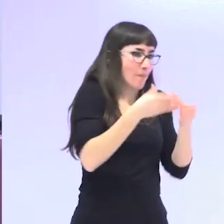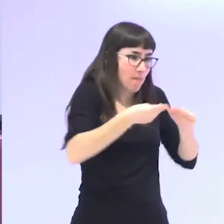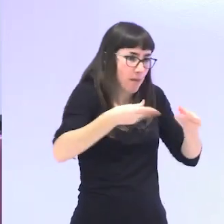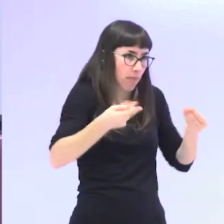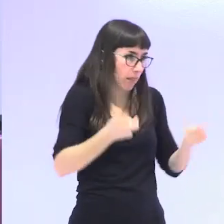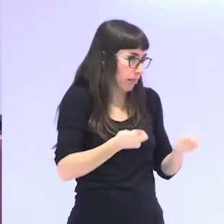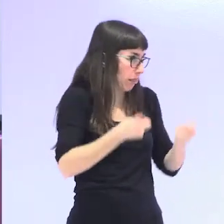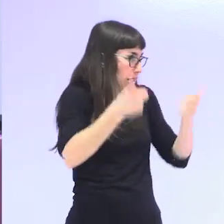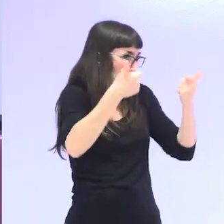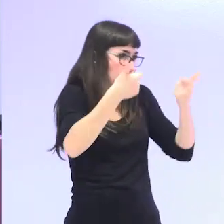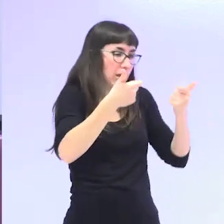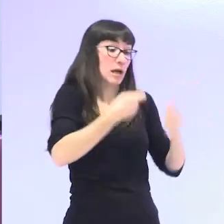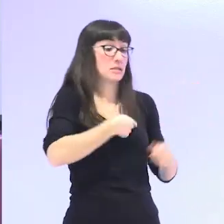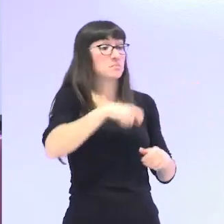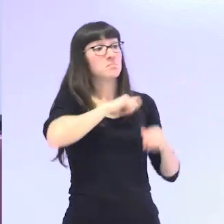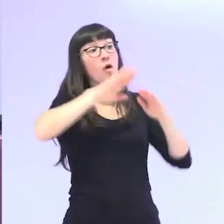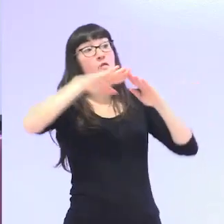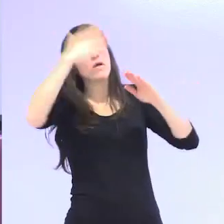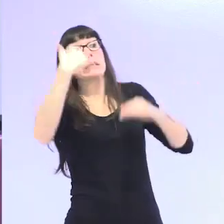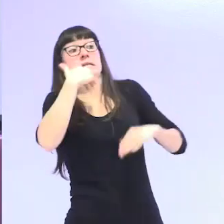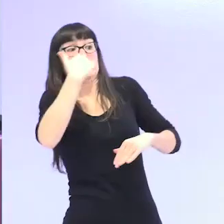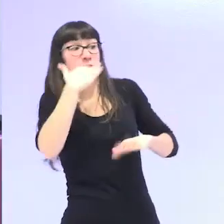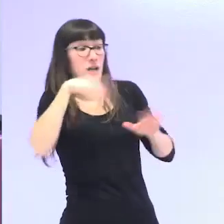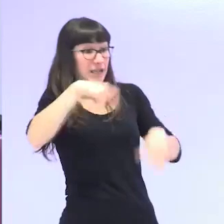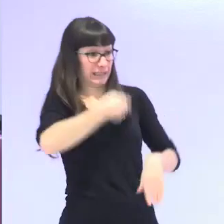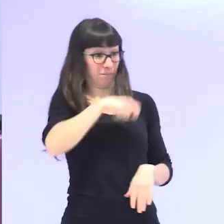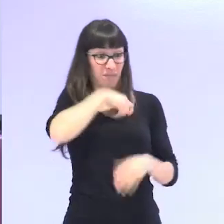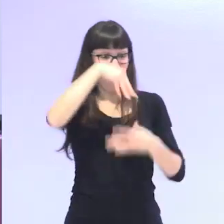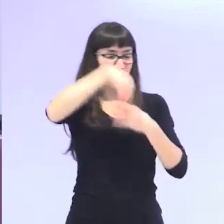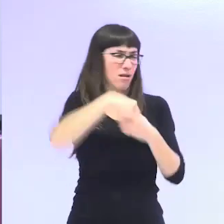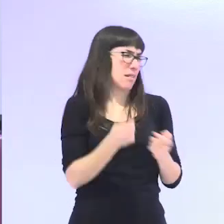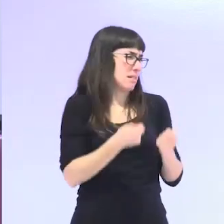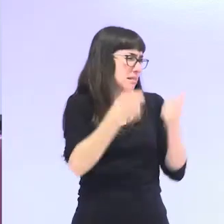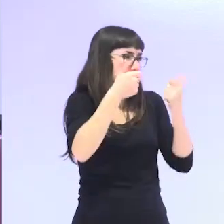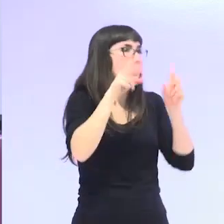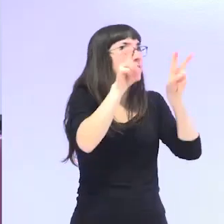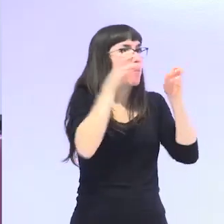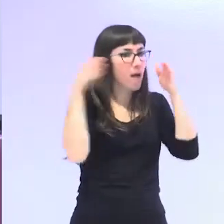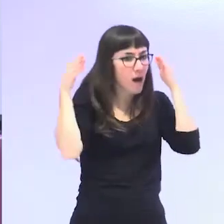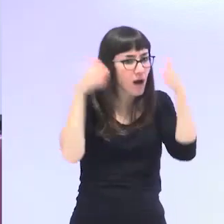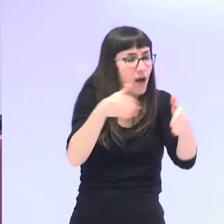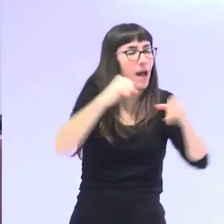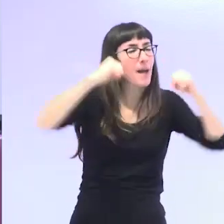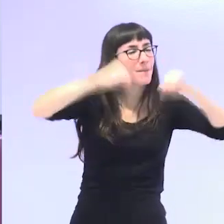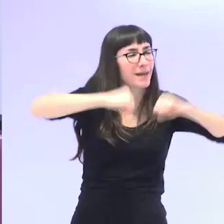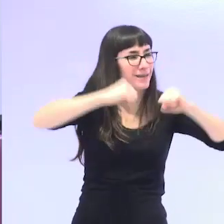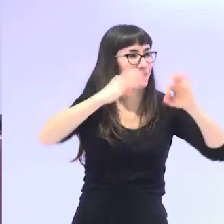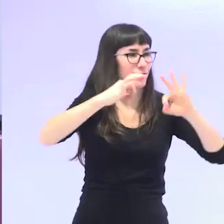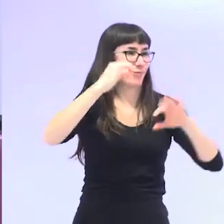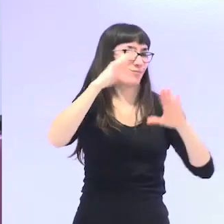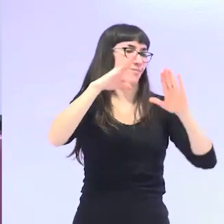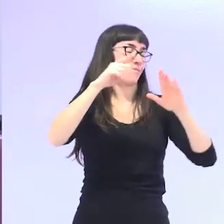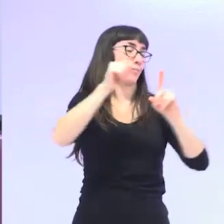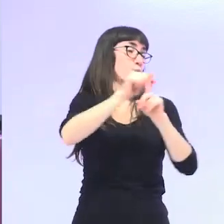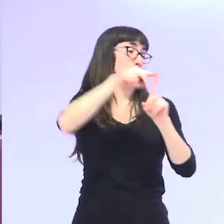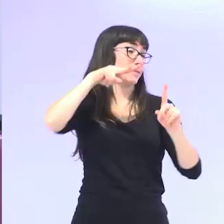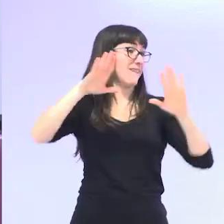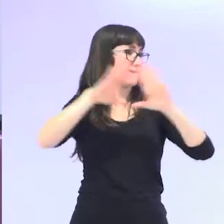Fuera de España había algo más, pero dentro de España había muy poca documentación que analizara el envejecimiento desde una perspectiva feminista.